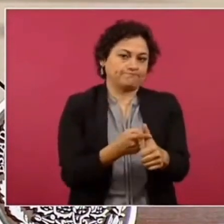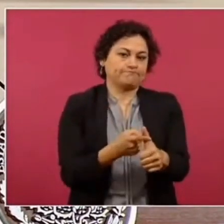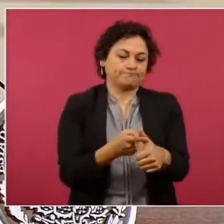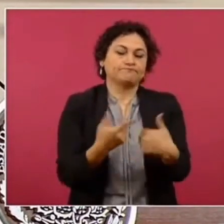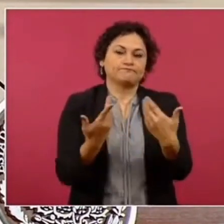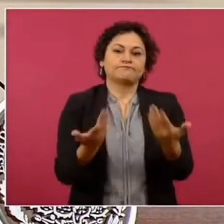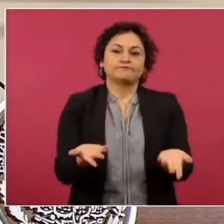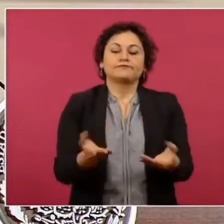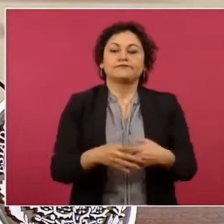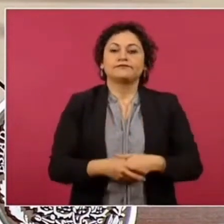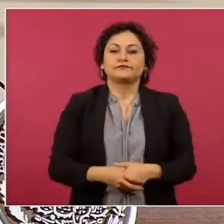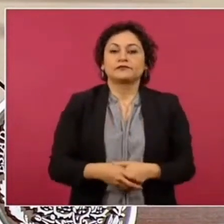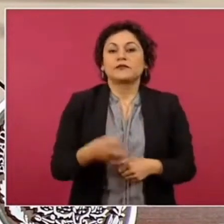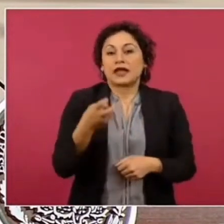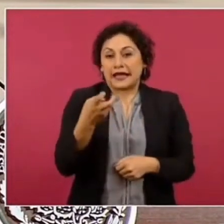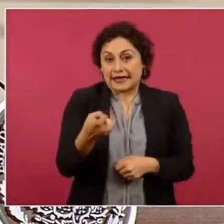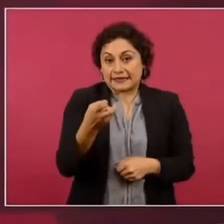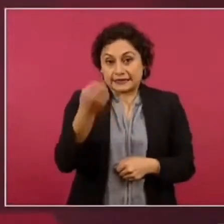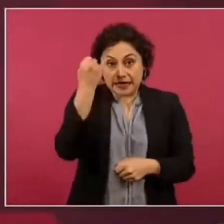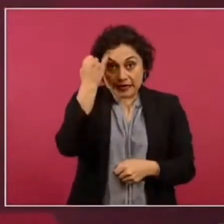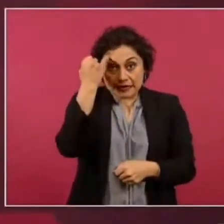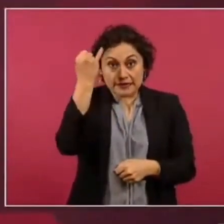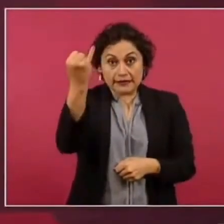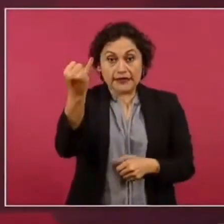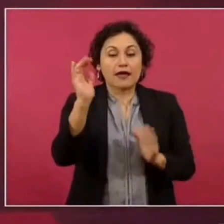asimilando se está internalizando